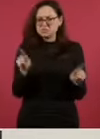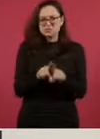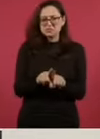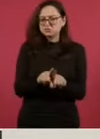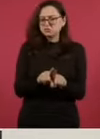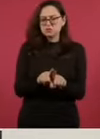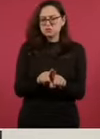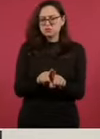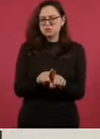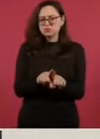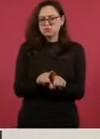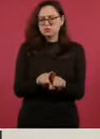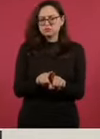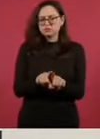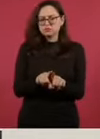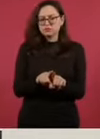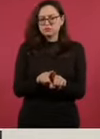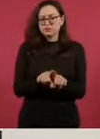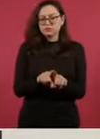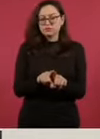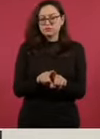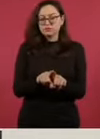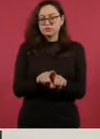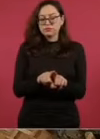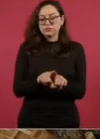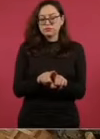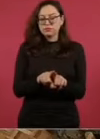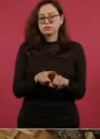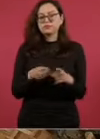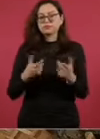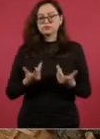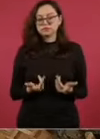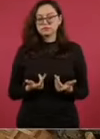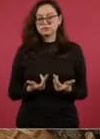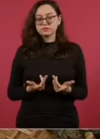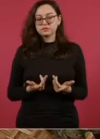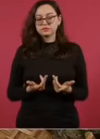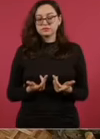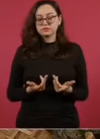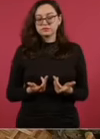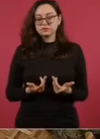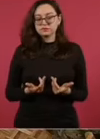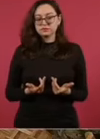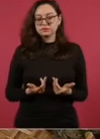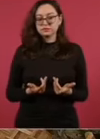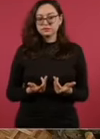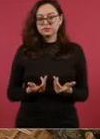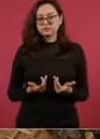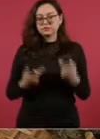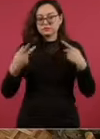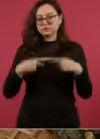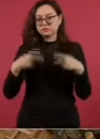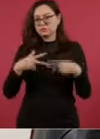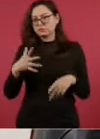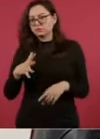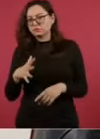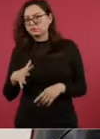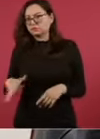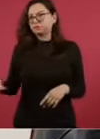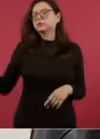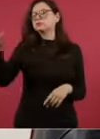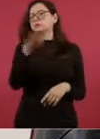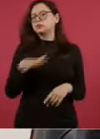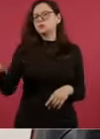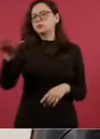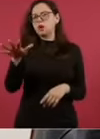Si vemos lo que dice el pueblo, la opinión que tiene el pueblo